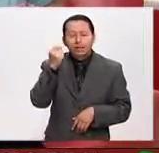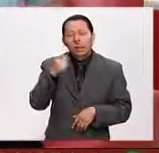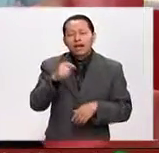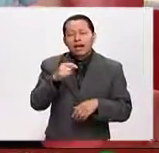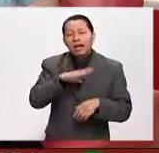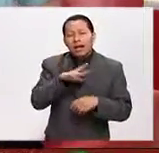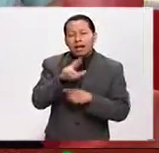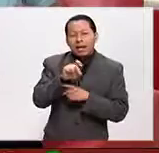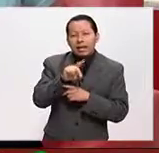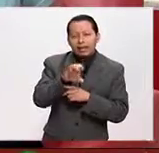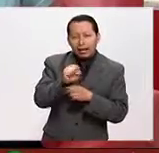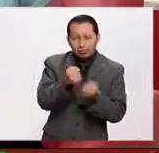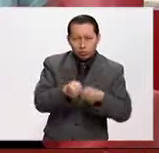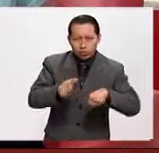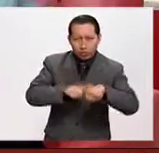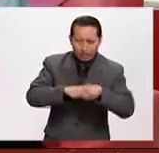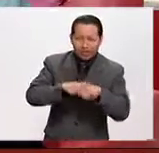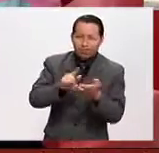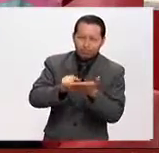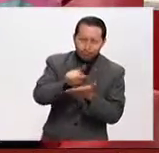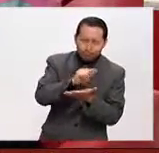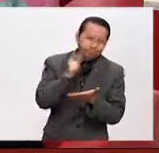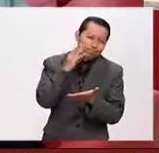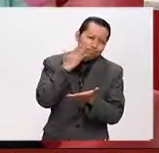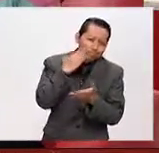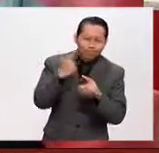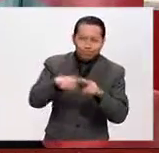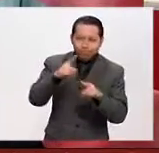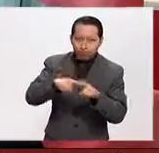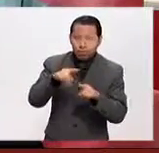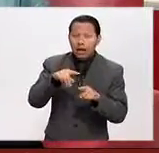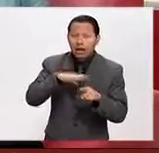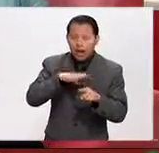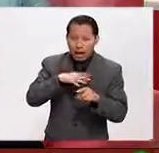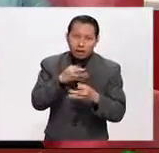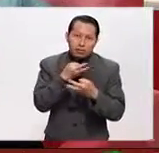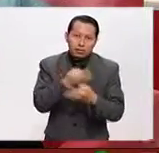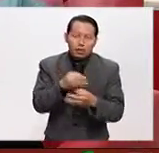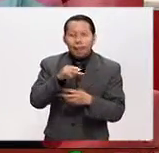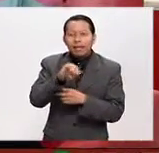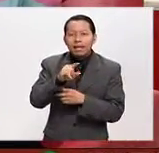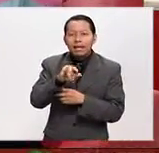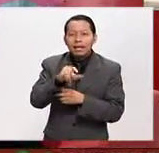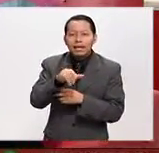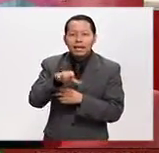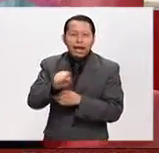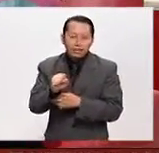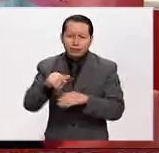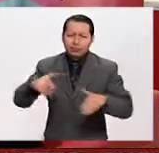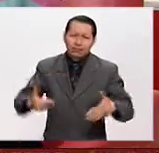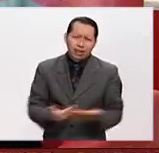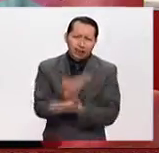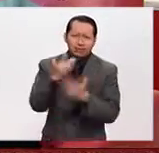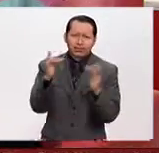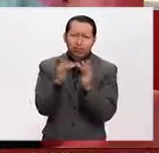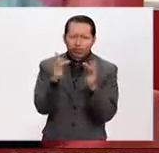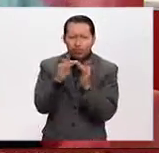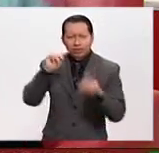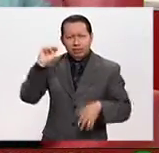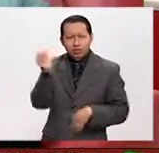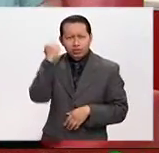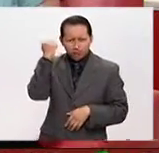acaparan gran parte de la atención sobre todo de los jóvenes, los llamados millennials que nacimos ya conectados a estas tecnologías